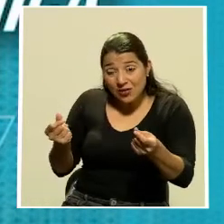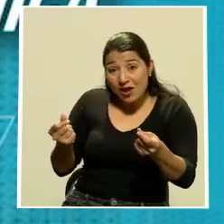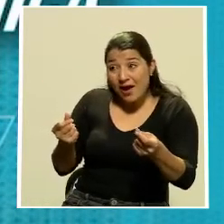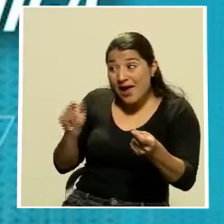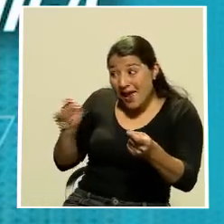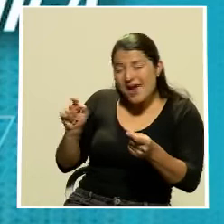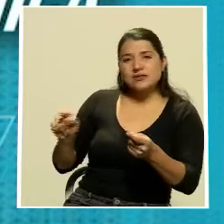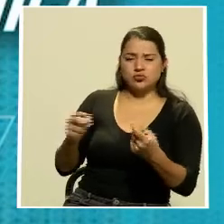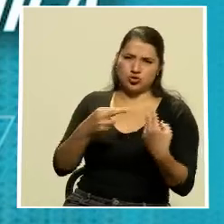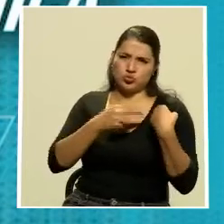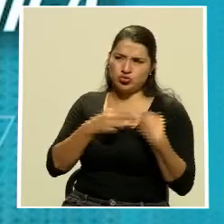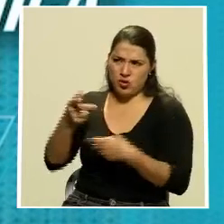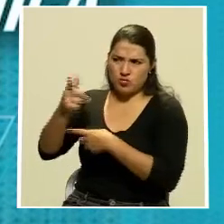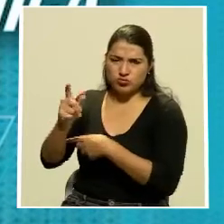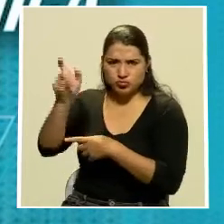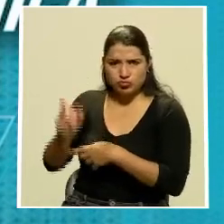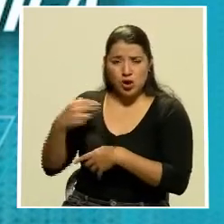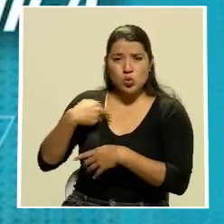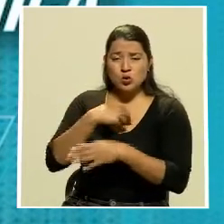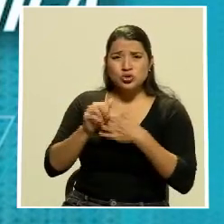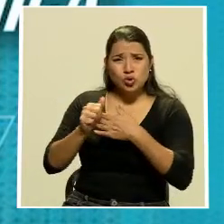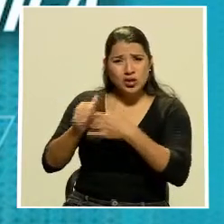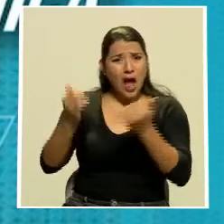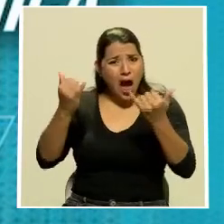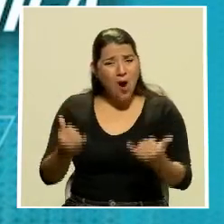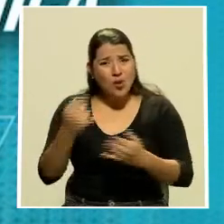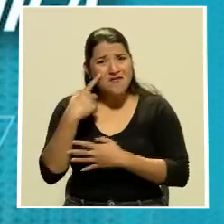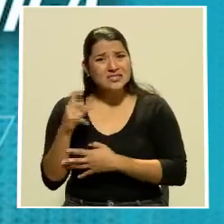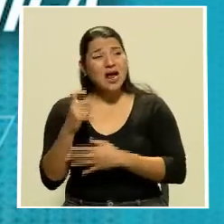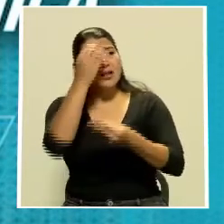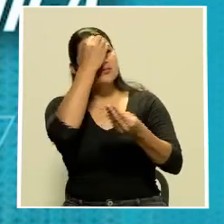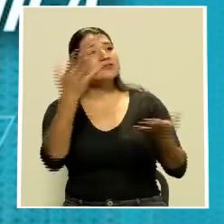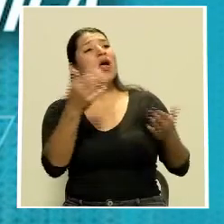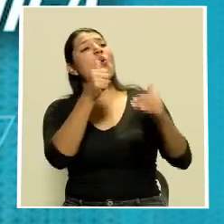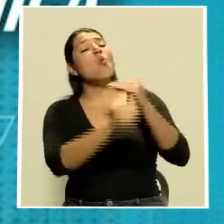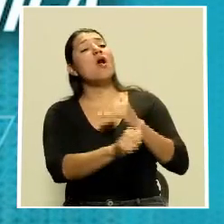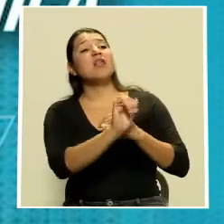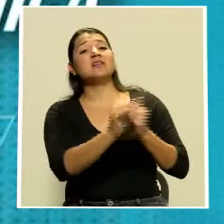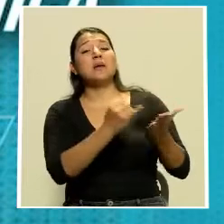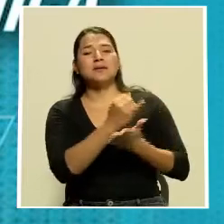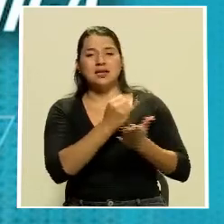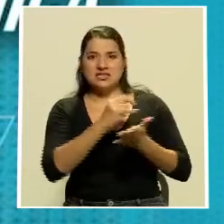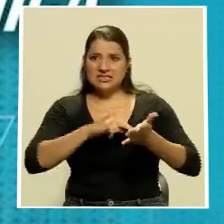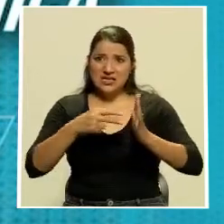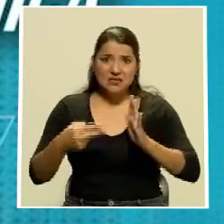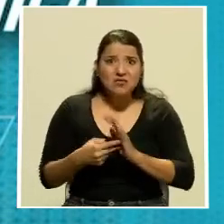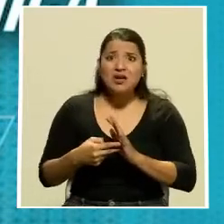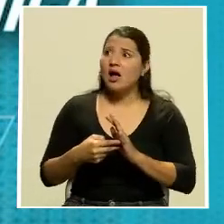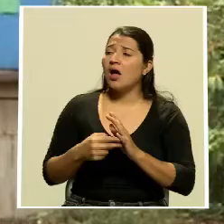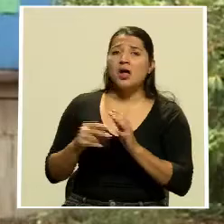el momento que la Fiscalía anuncia que se va a archivar esto, está abriendo las puertas para que más indígenas sigamos siendo